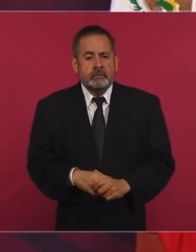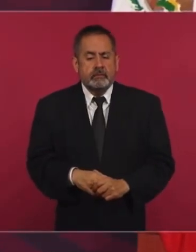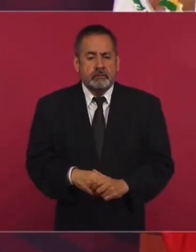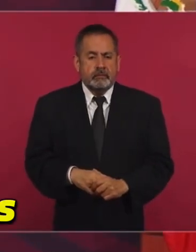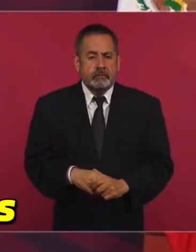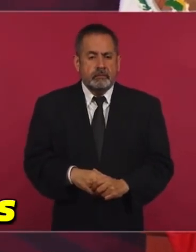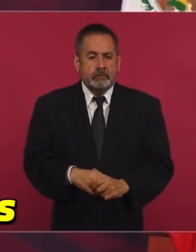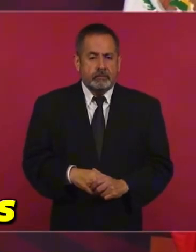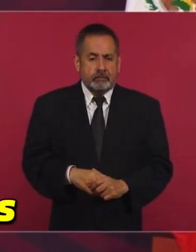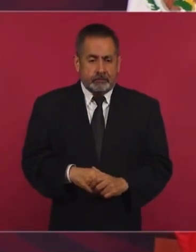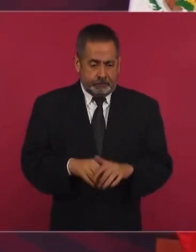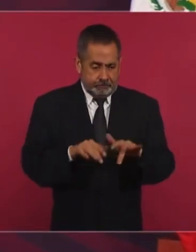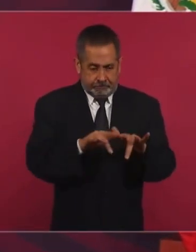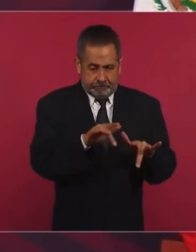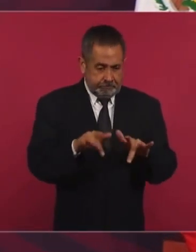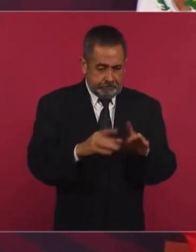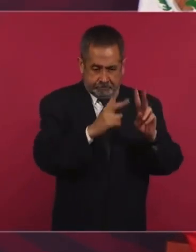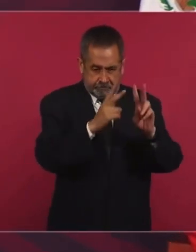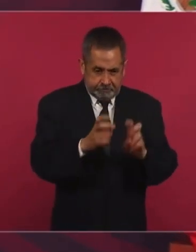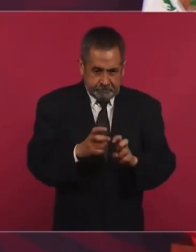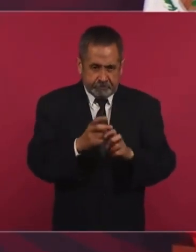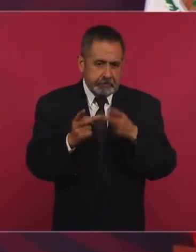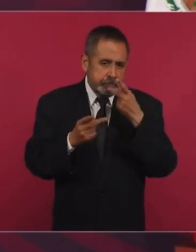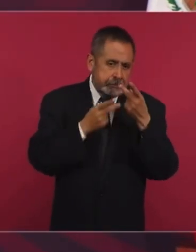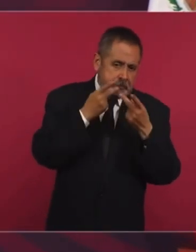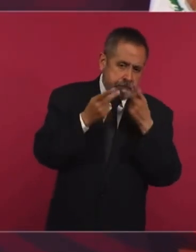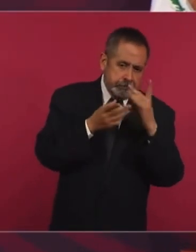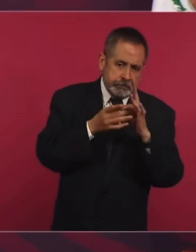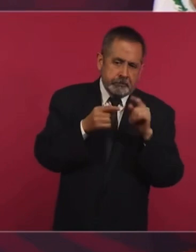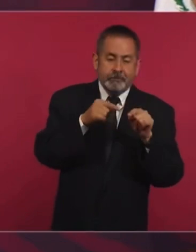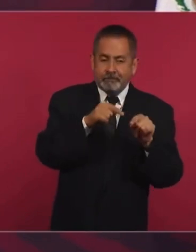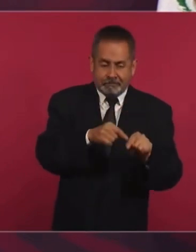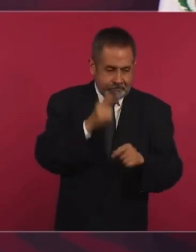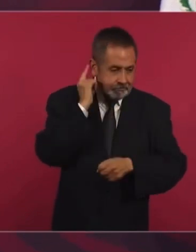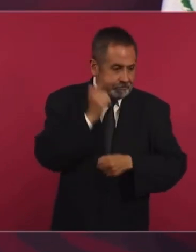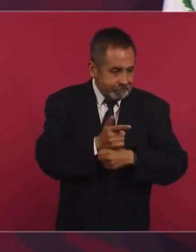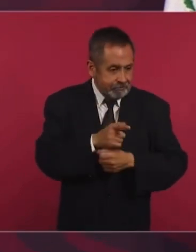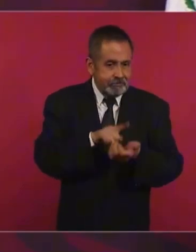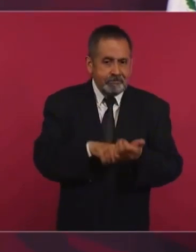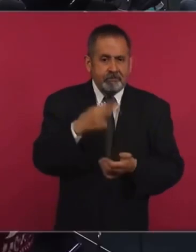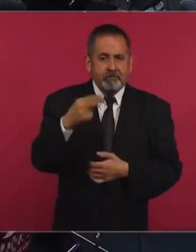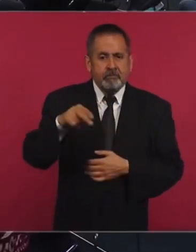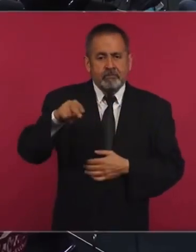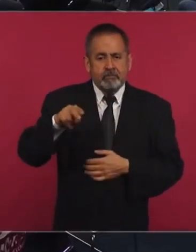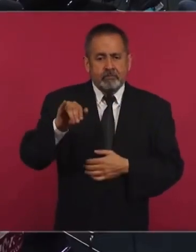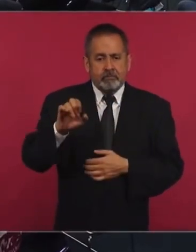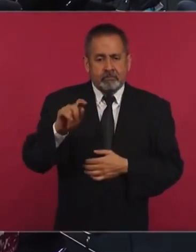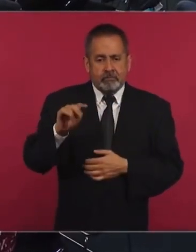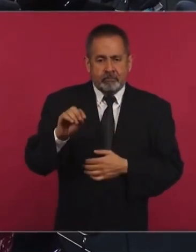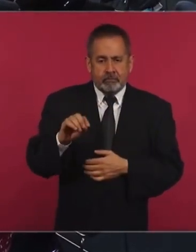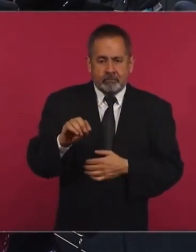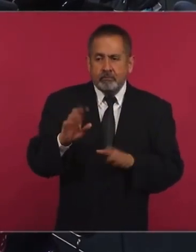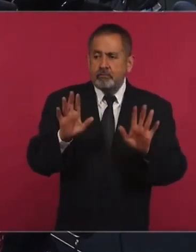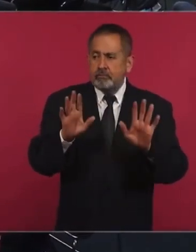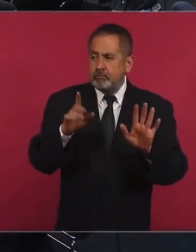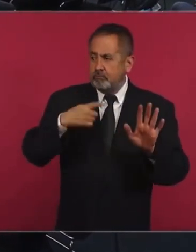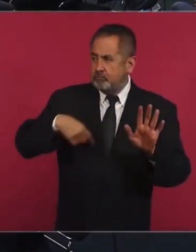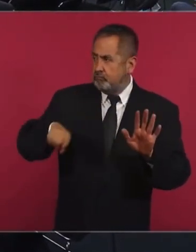como usted en las grabaciones y además nosotros no queremos ser rehenes